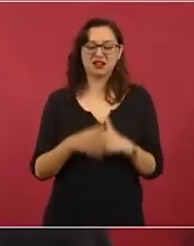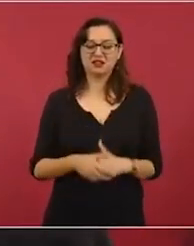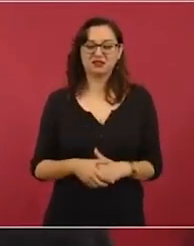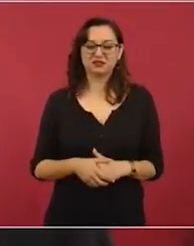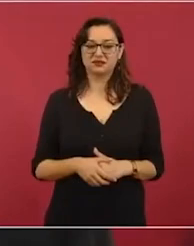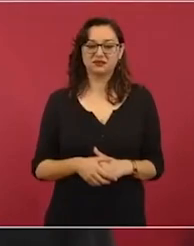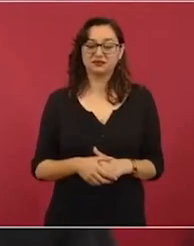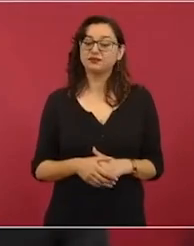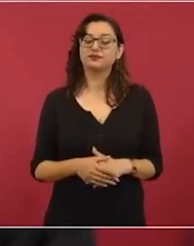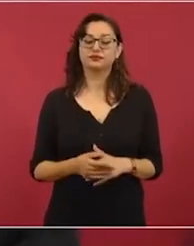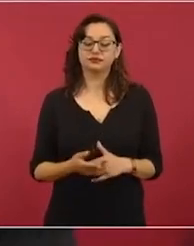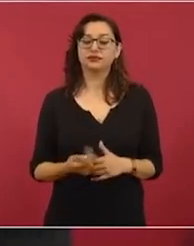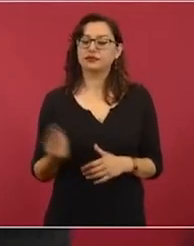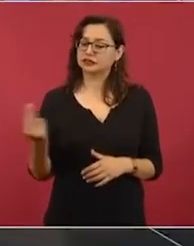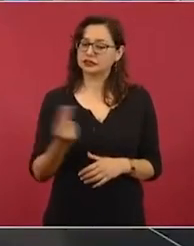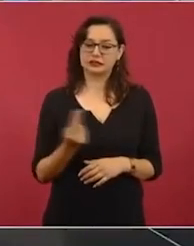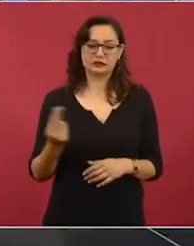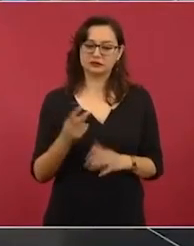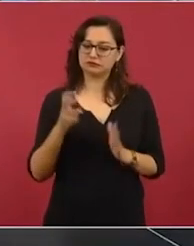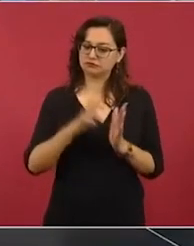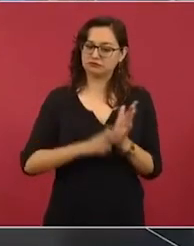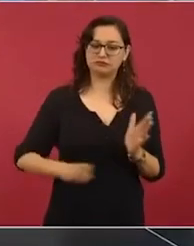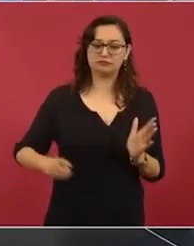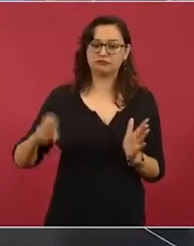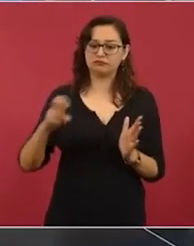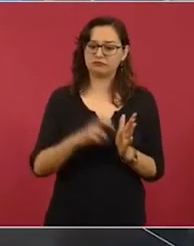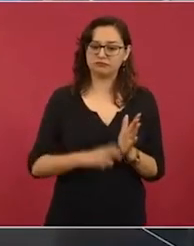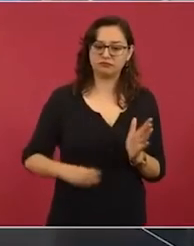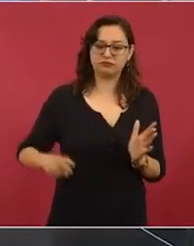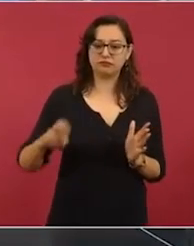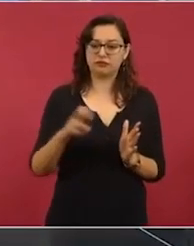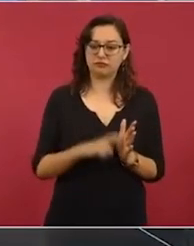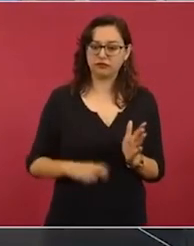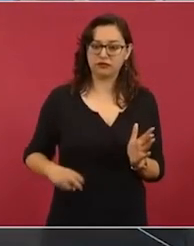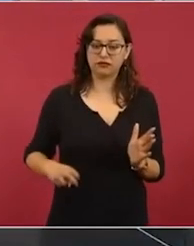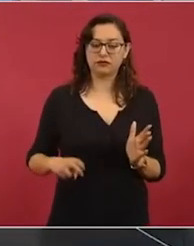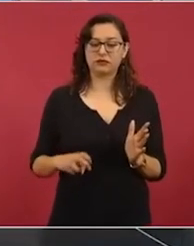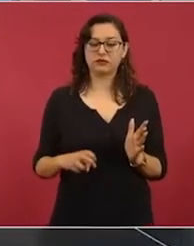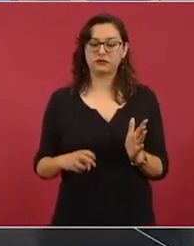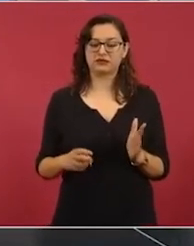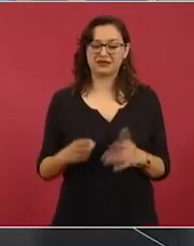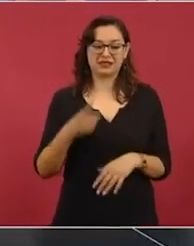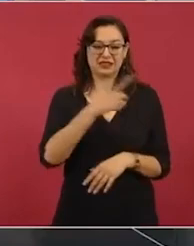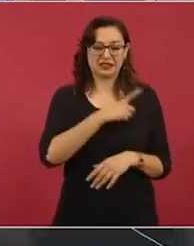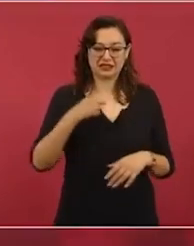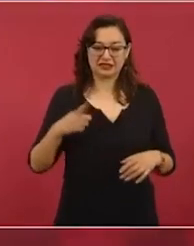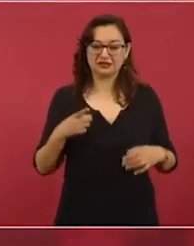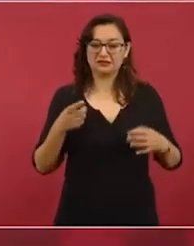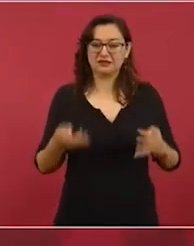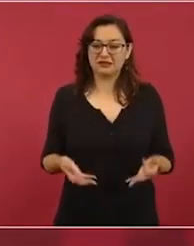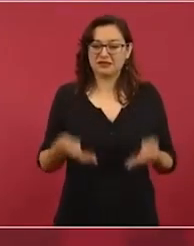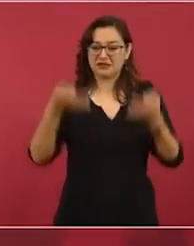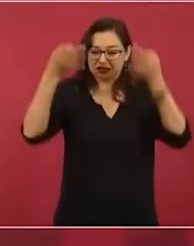Necesitamos… ¿Se estaría considerando, por ejemplo, el voto de los mexicanos? Está establecido un órgano